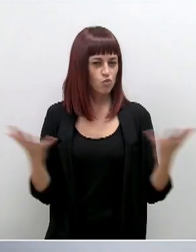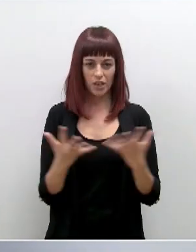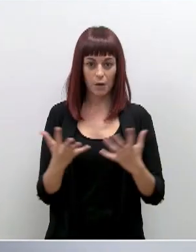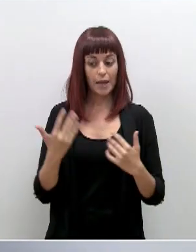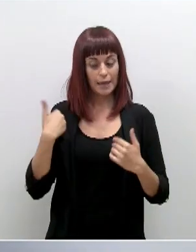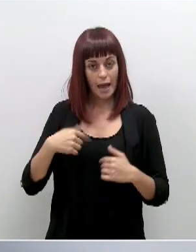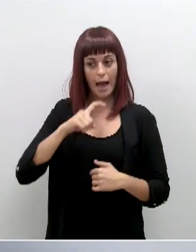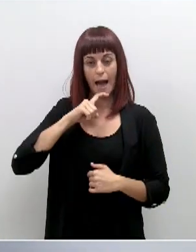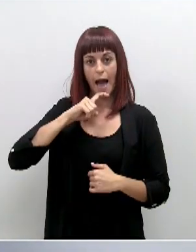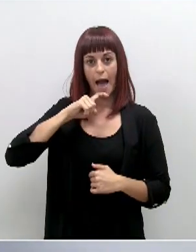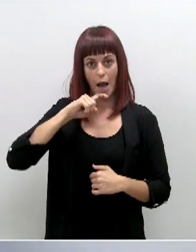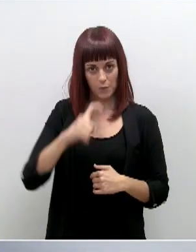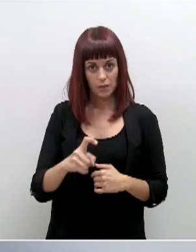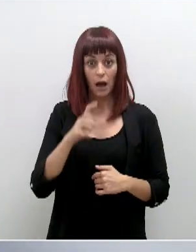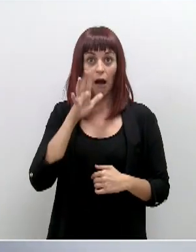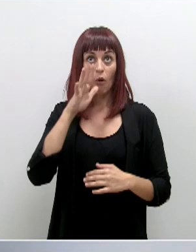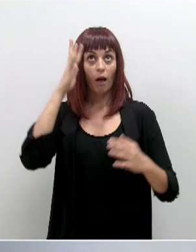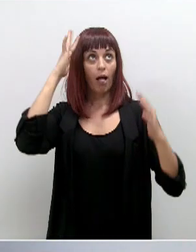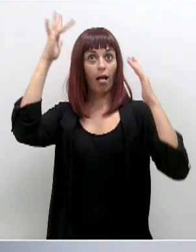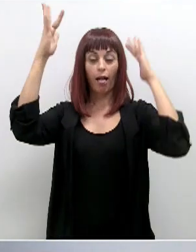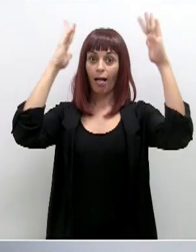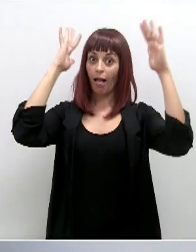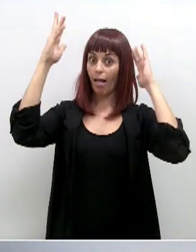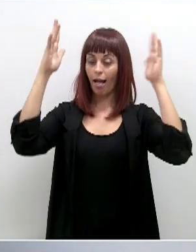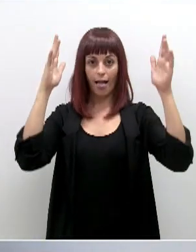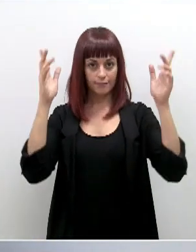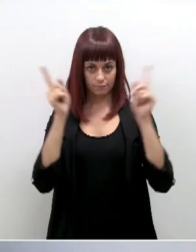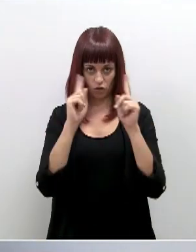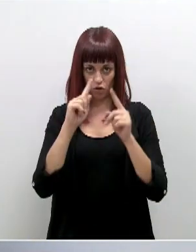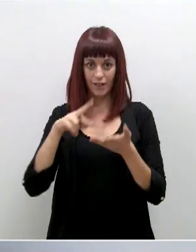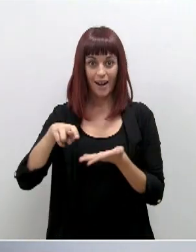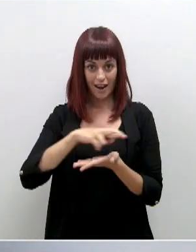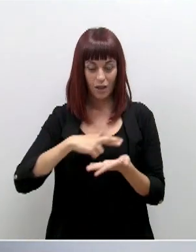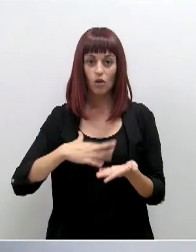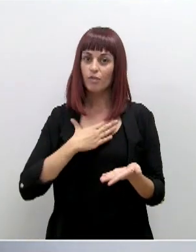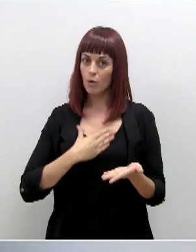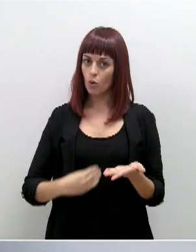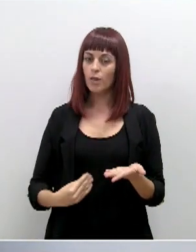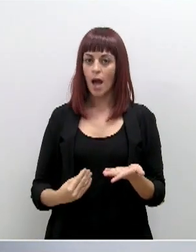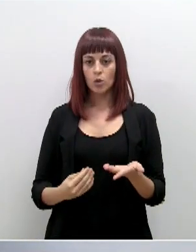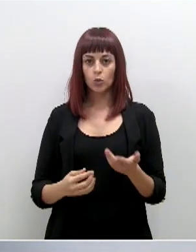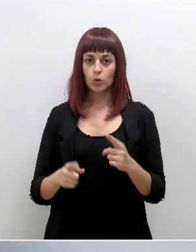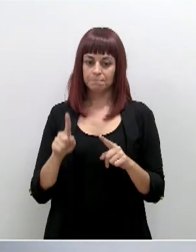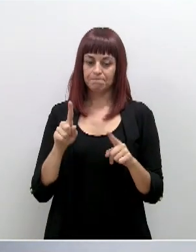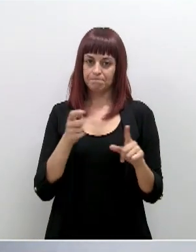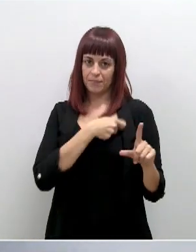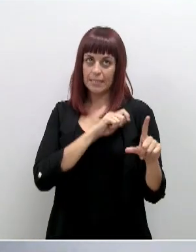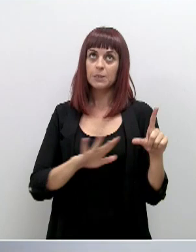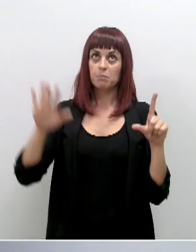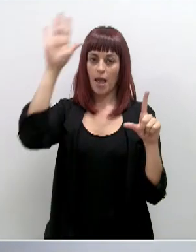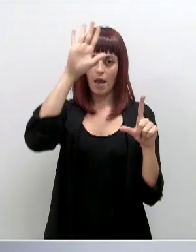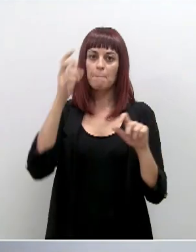advirtiendo y no debe distraernos que la región de Murcia esté en una incidencia igual a la media nacional